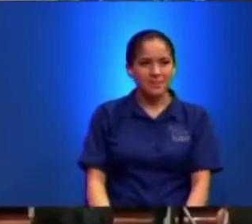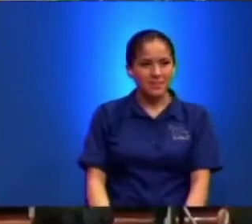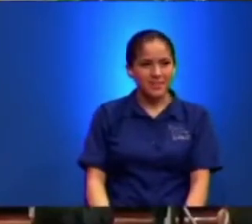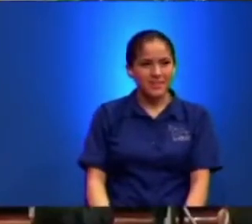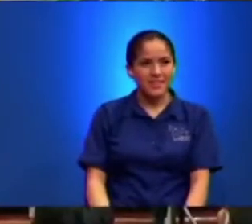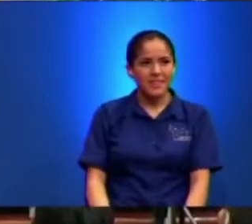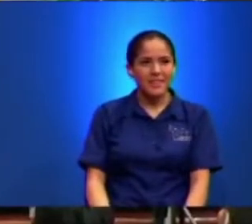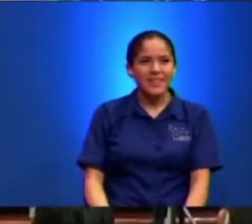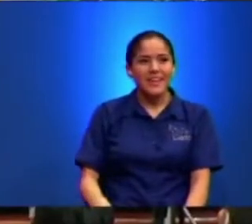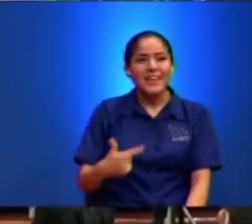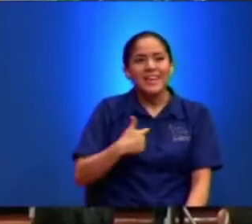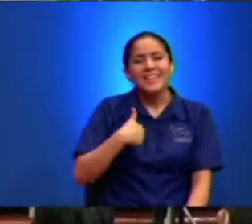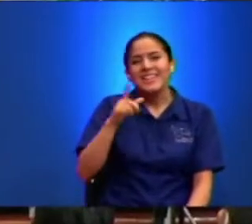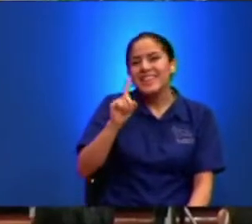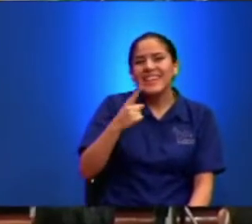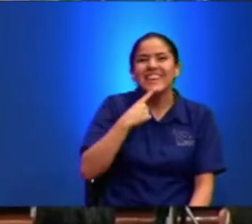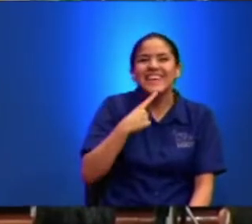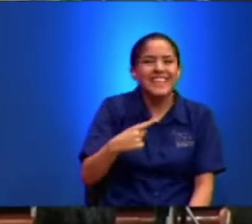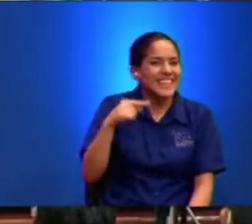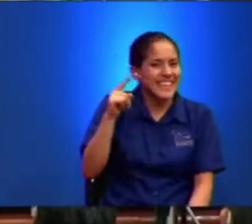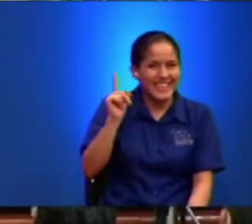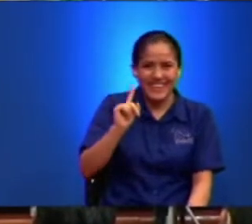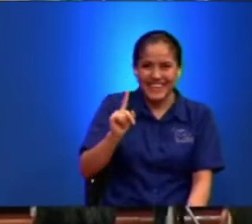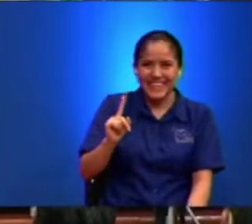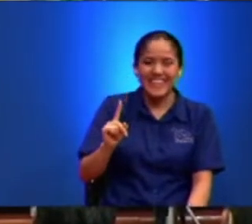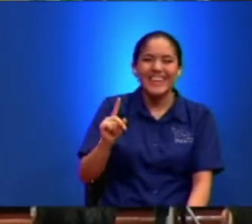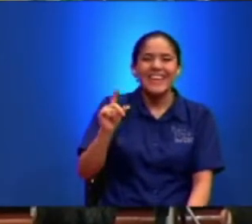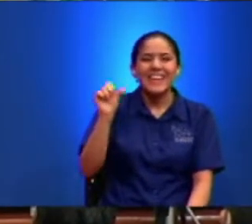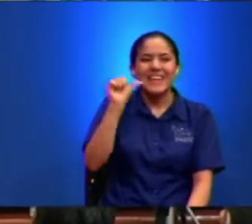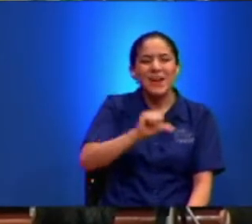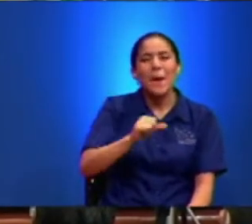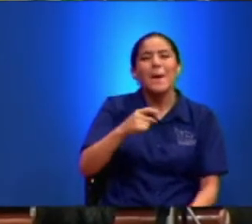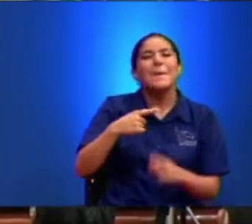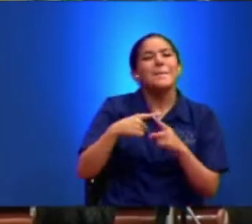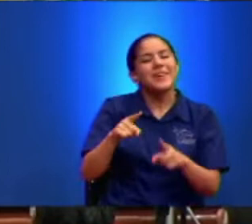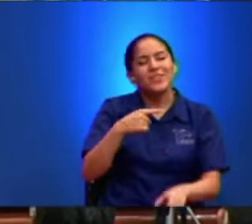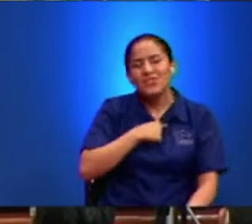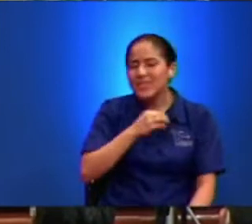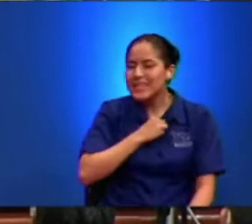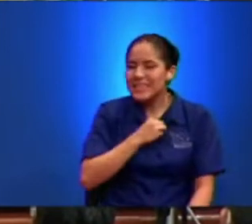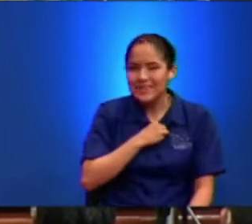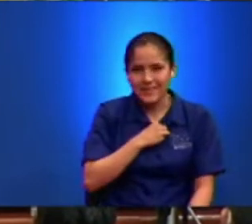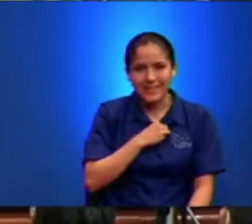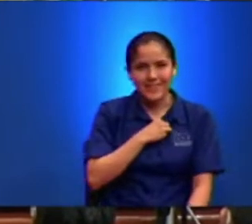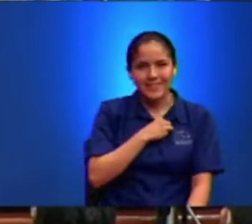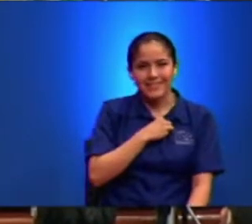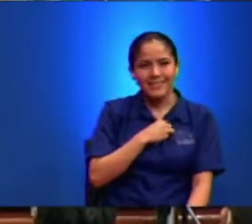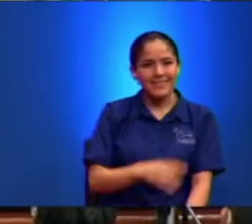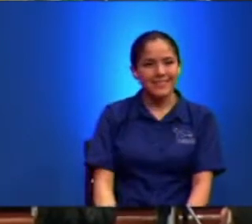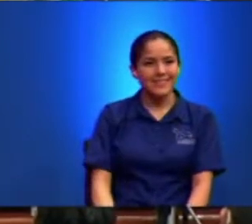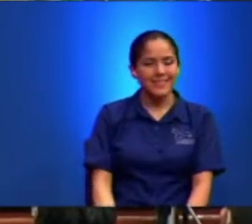No Les Dije Que No Tenían Gracia Pero Me Dieron Ganas De Decirles Que No Tenían Gracia Los Que Habían Dicho Eso Hermano